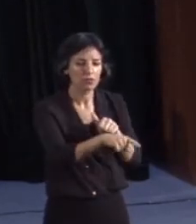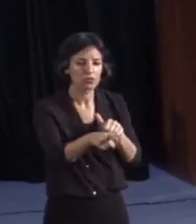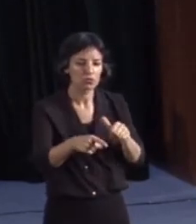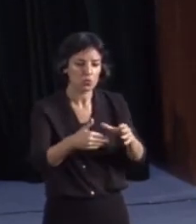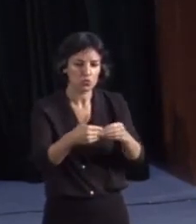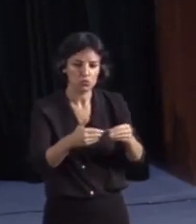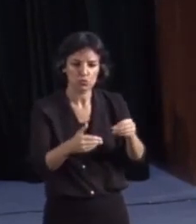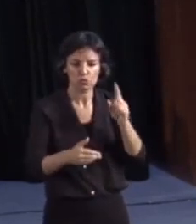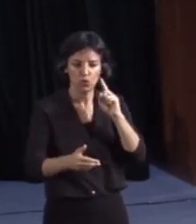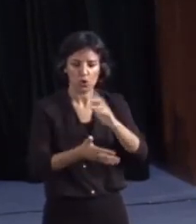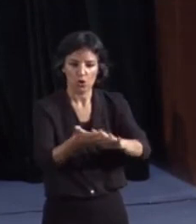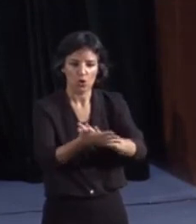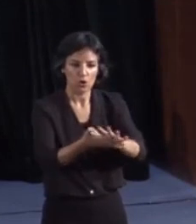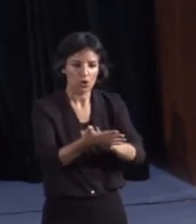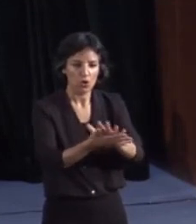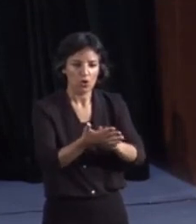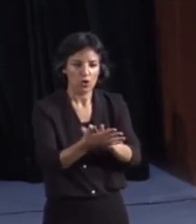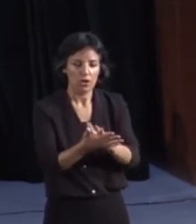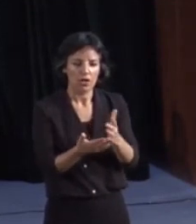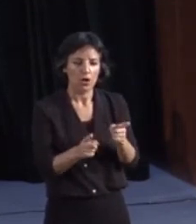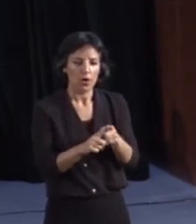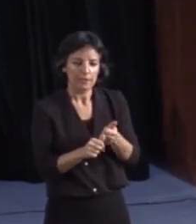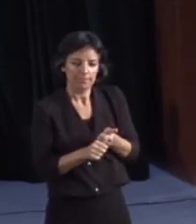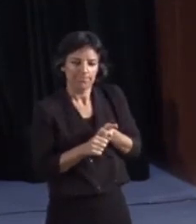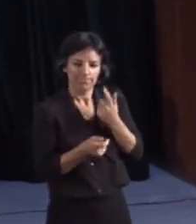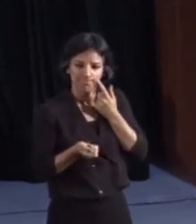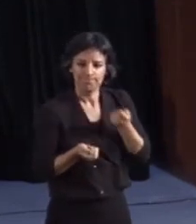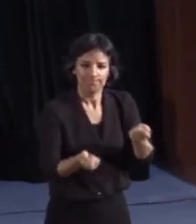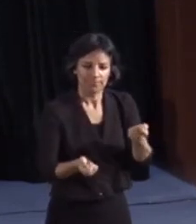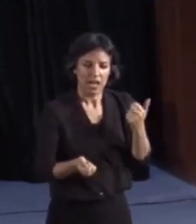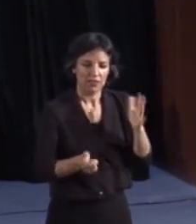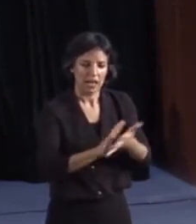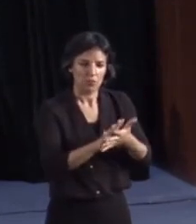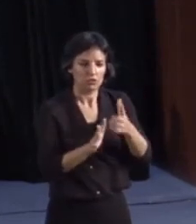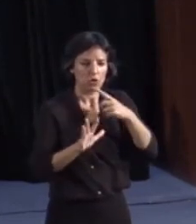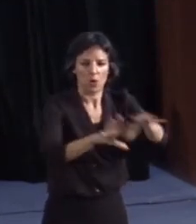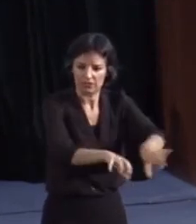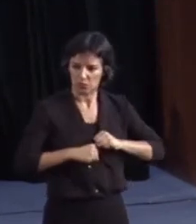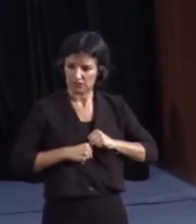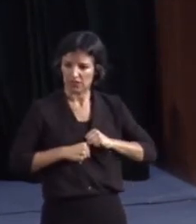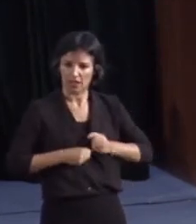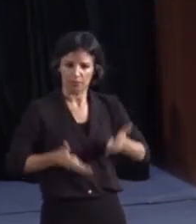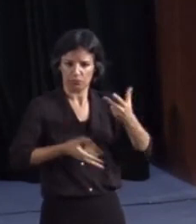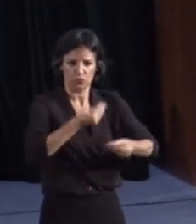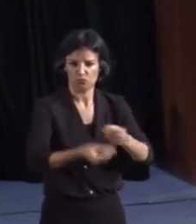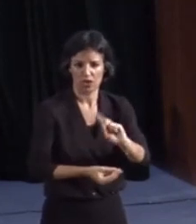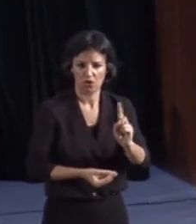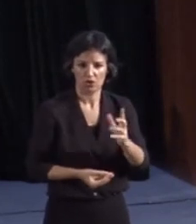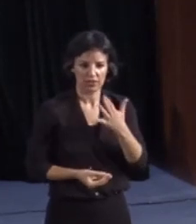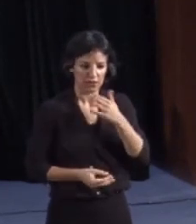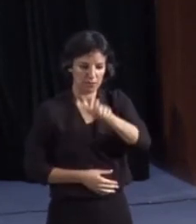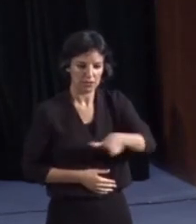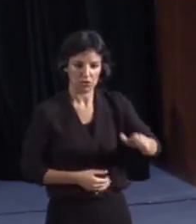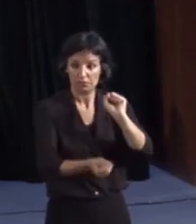se encuentran bajo una relación de especial sujeción. ¿Qué significa esto? Que no tienen capacidad de autonomía.